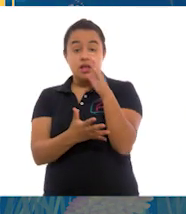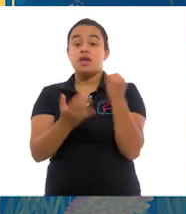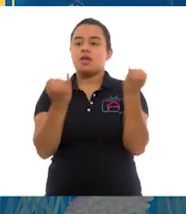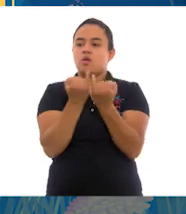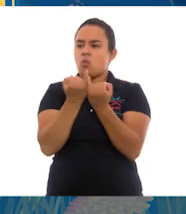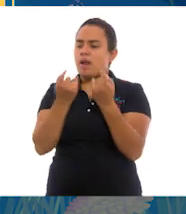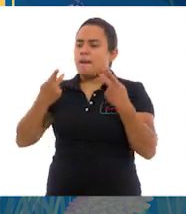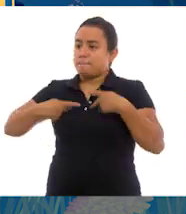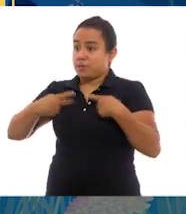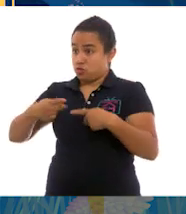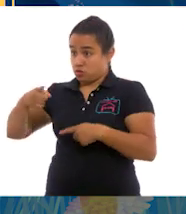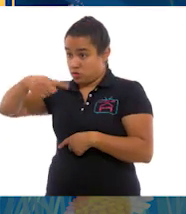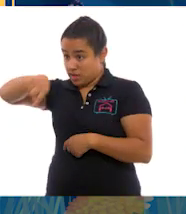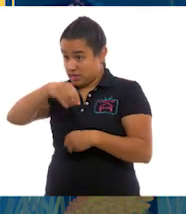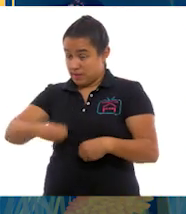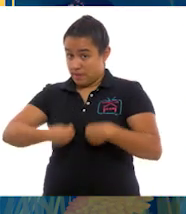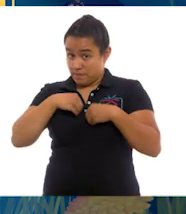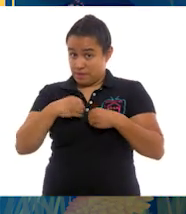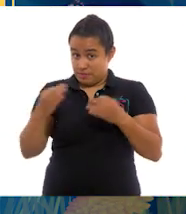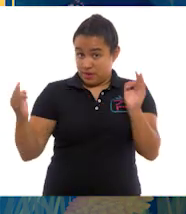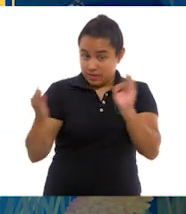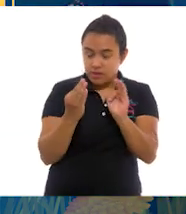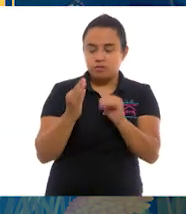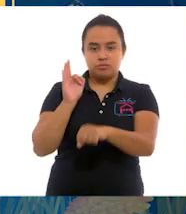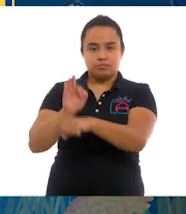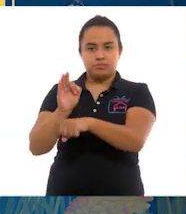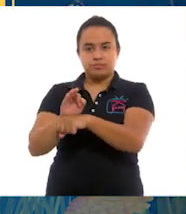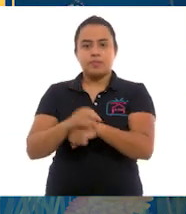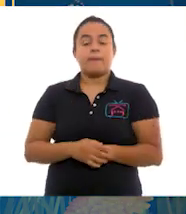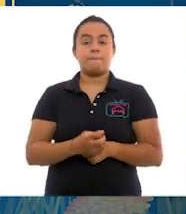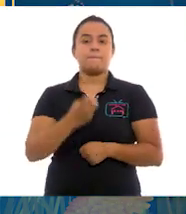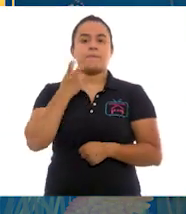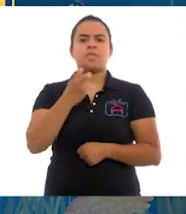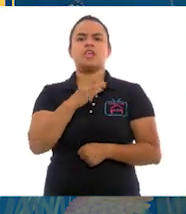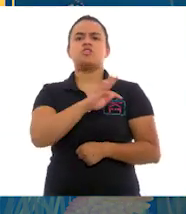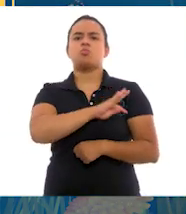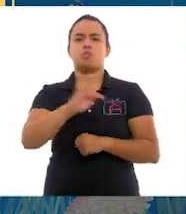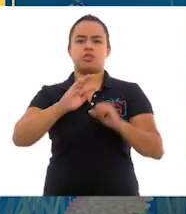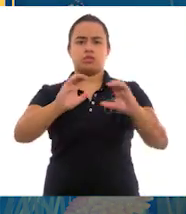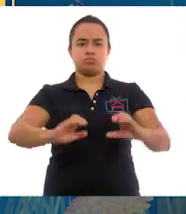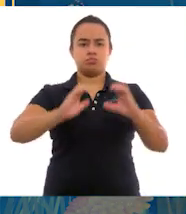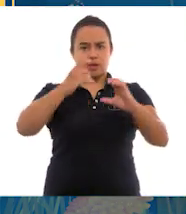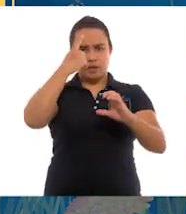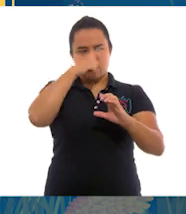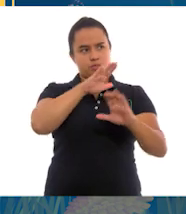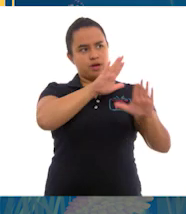esta área natural protegida. Mi nombre que hace posible la conservación de este patrimonio natural.